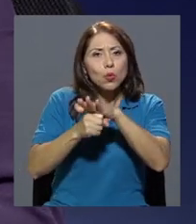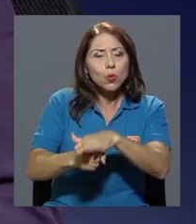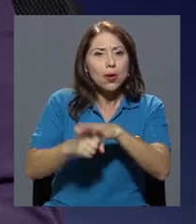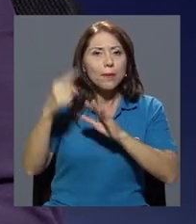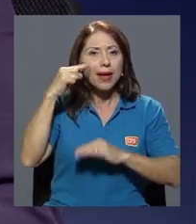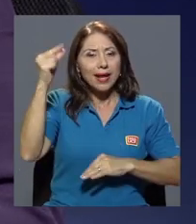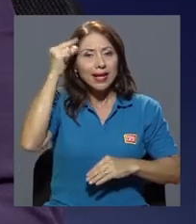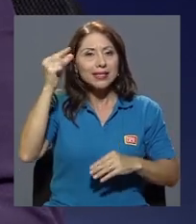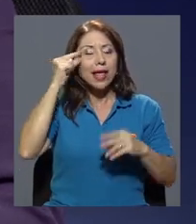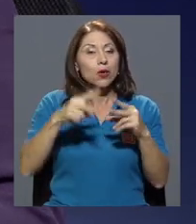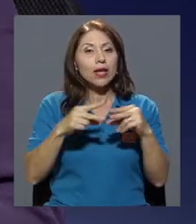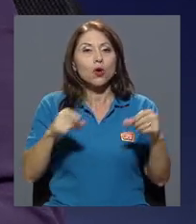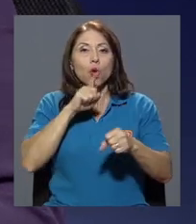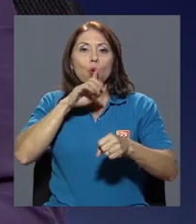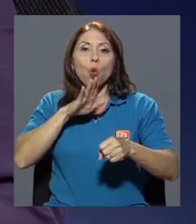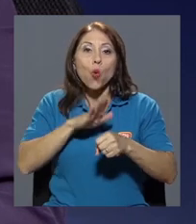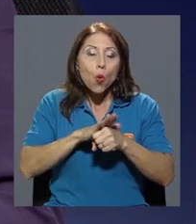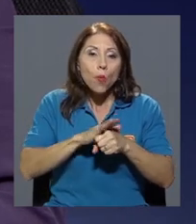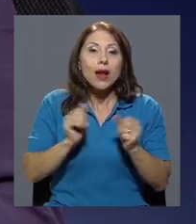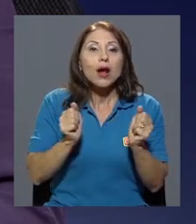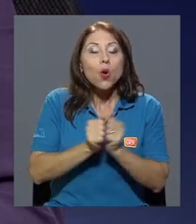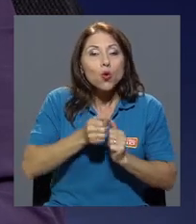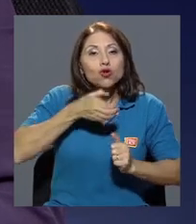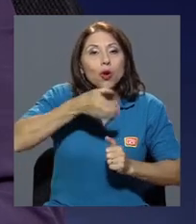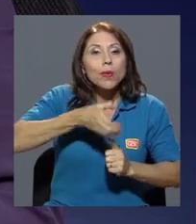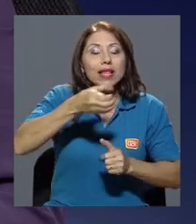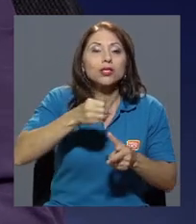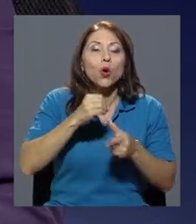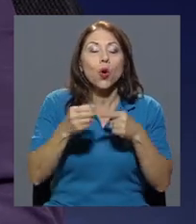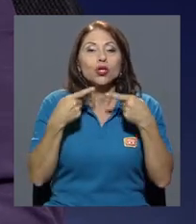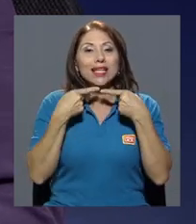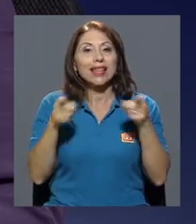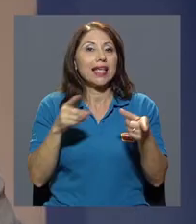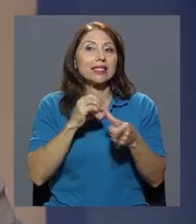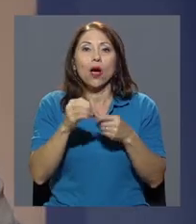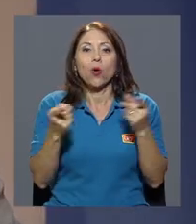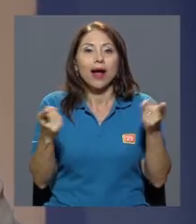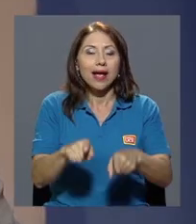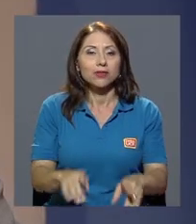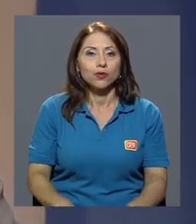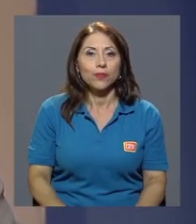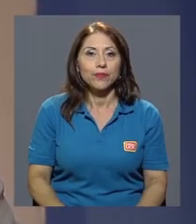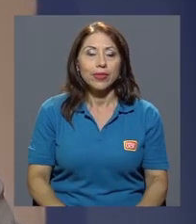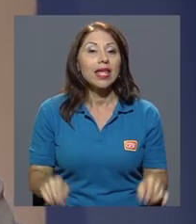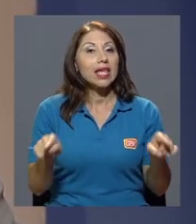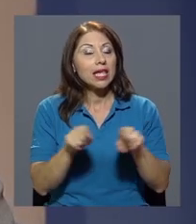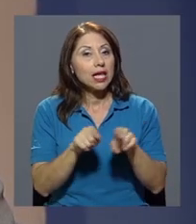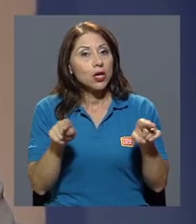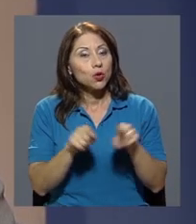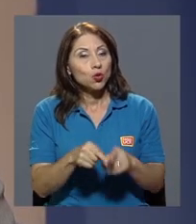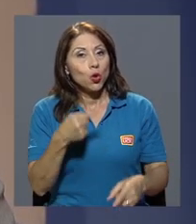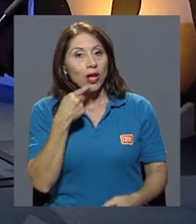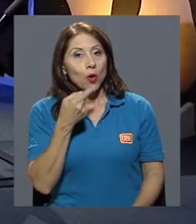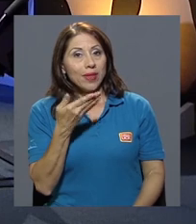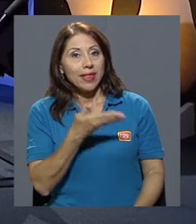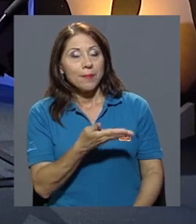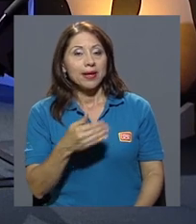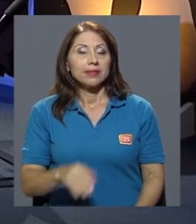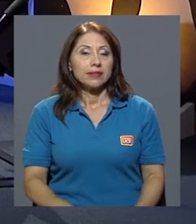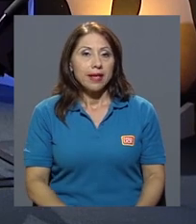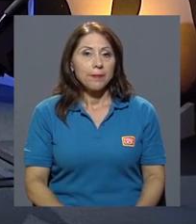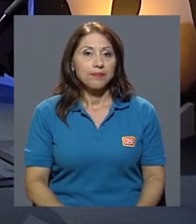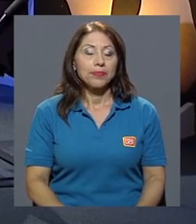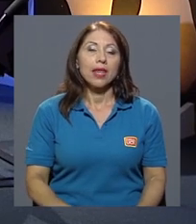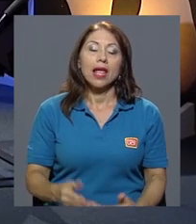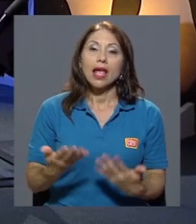que el Estado cumpla con una eventual sentencia, recomendación o caso. Incluso lo que comenta Marcia,